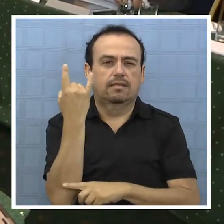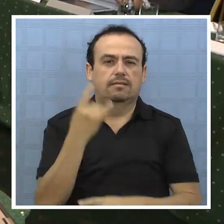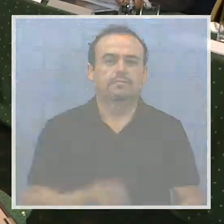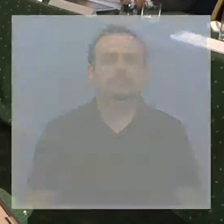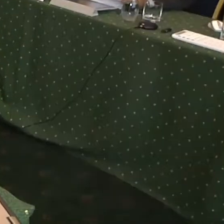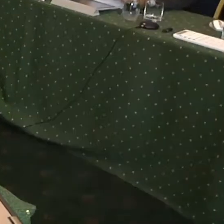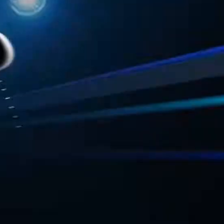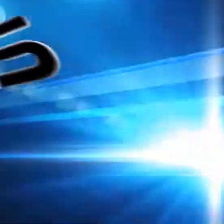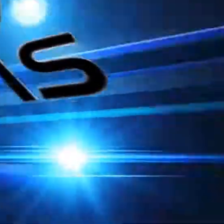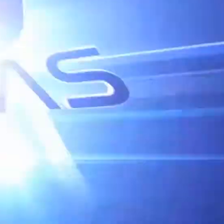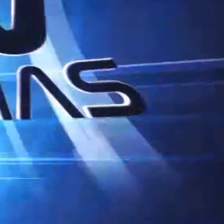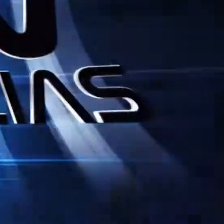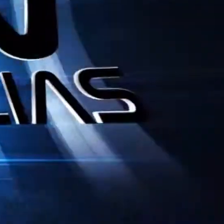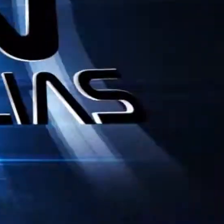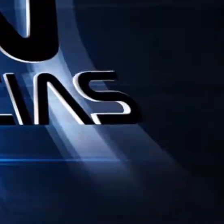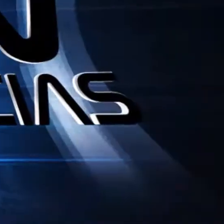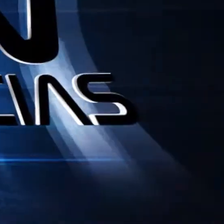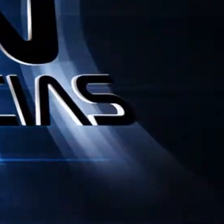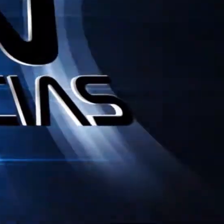bien, bien, bien.